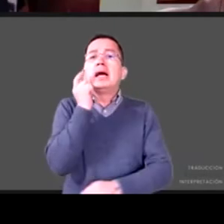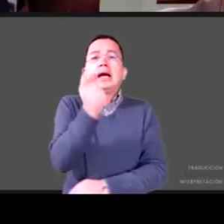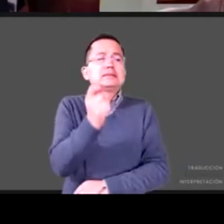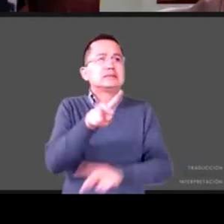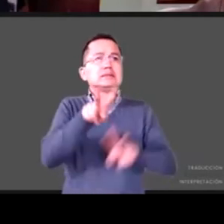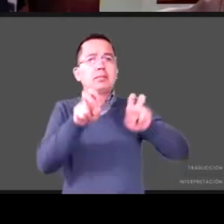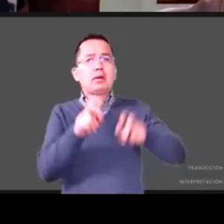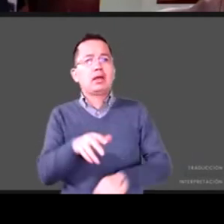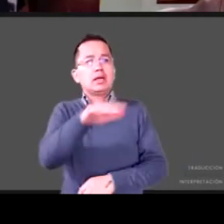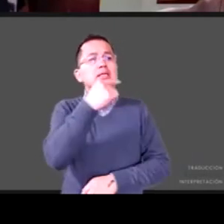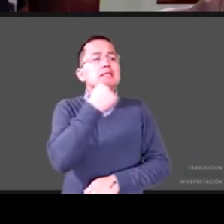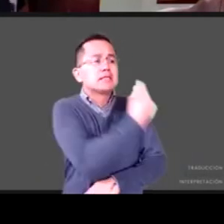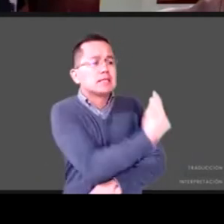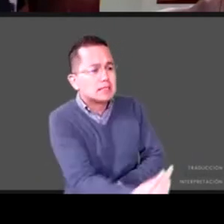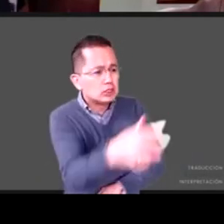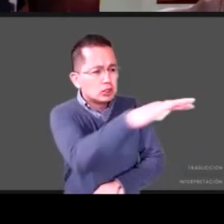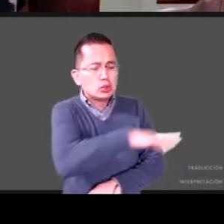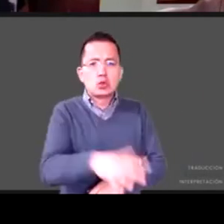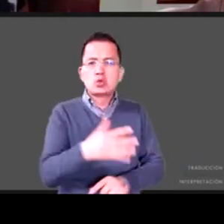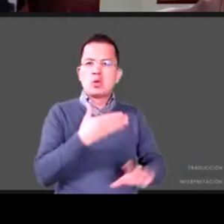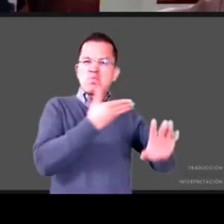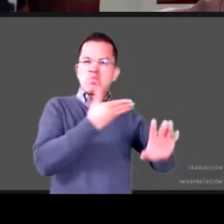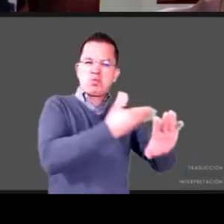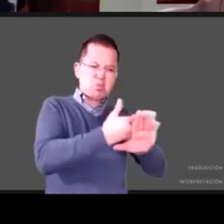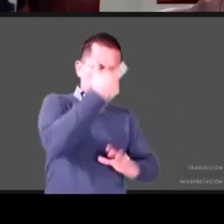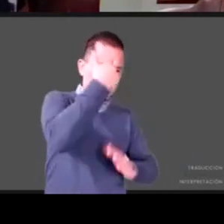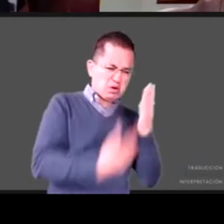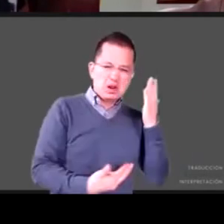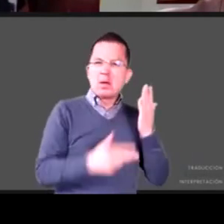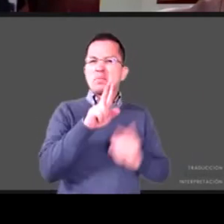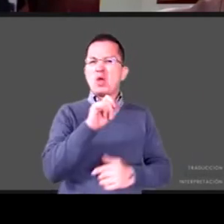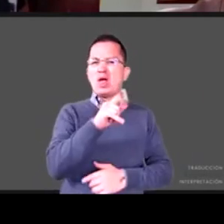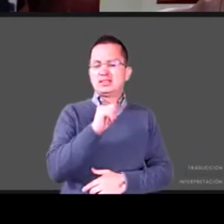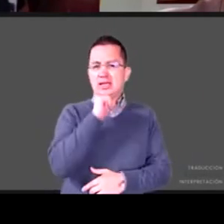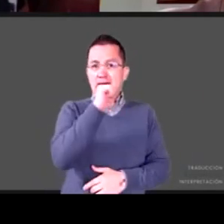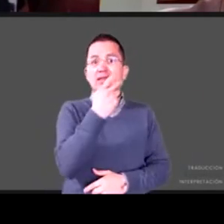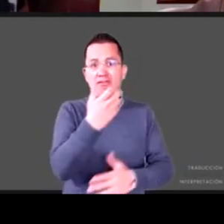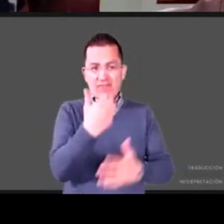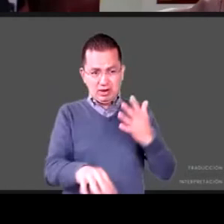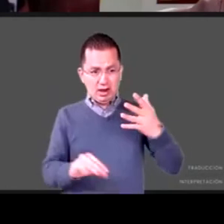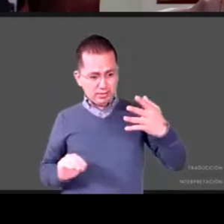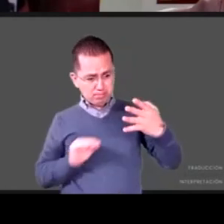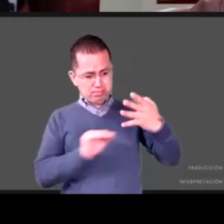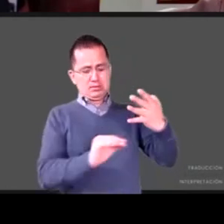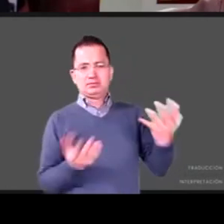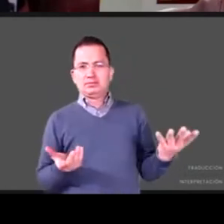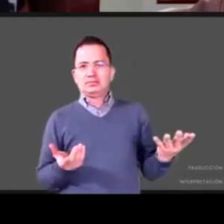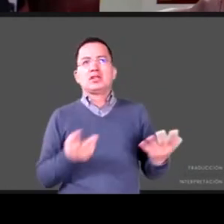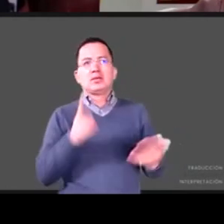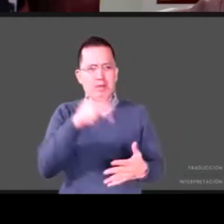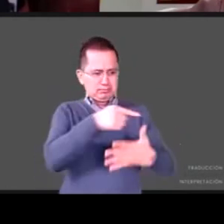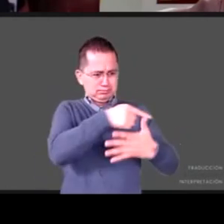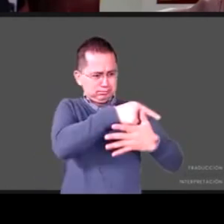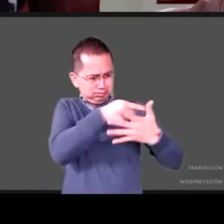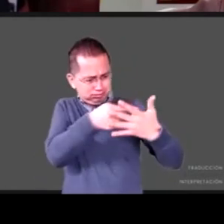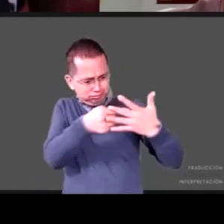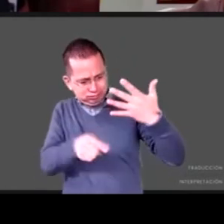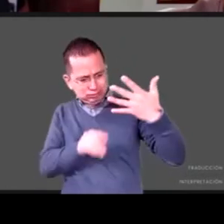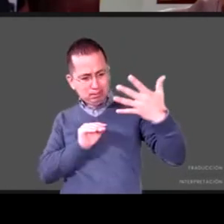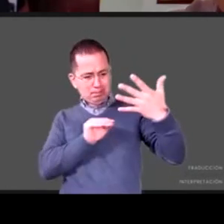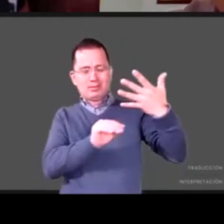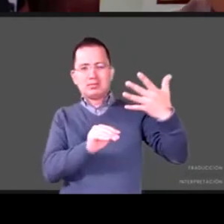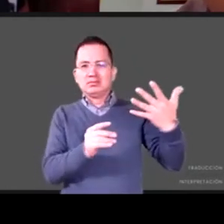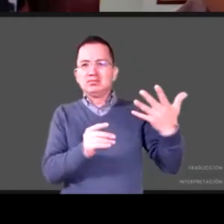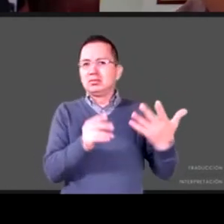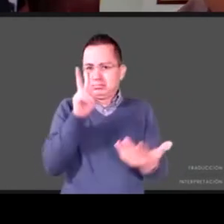brutalmente hogares y niños si tuviéramos una octava carencia nos daríamos cuenta que esta dimensión es enorme por otra